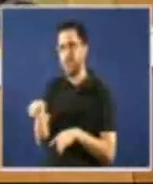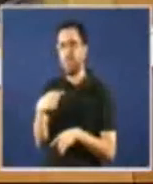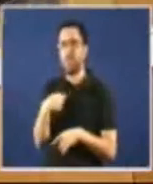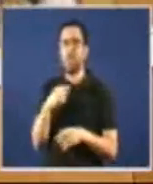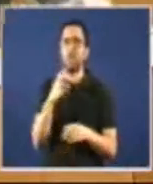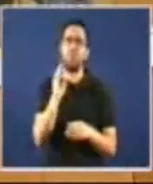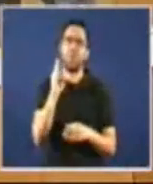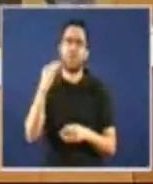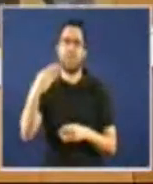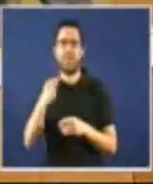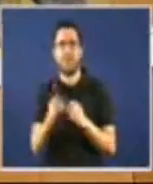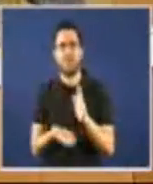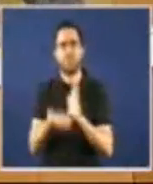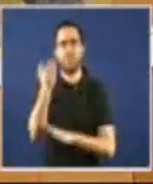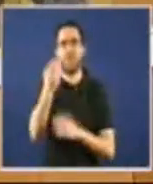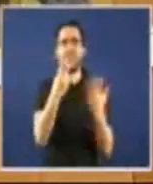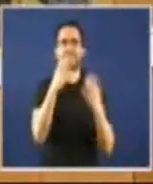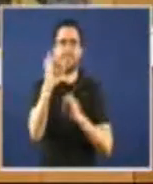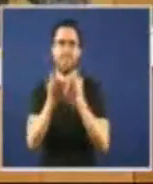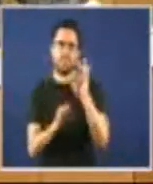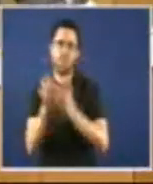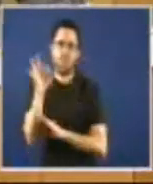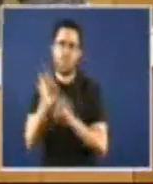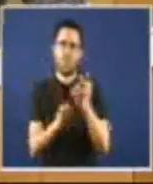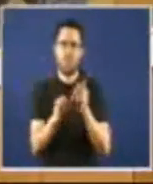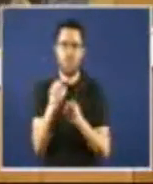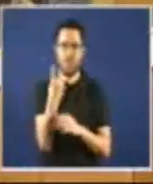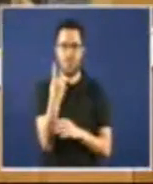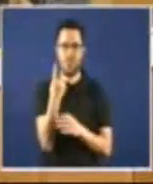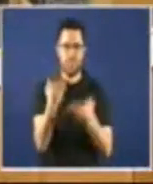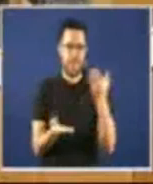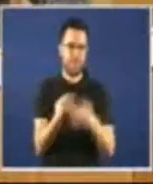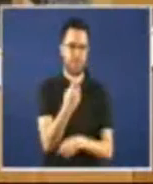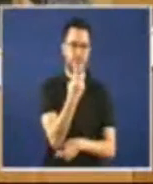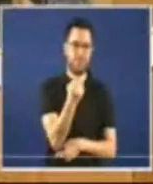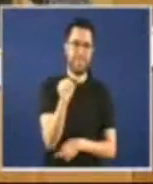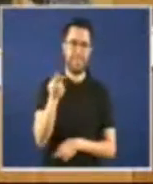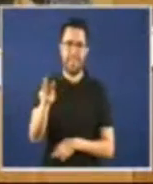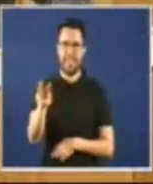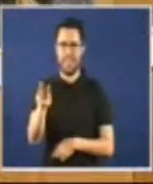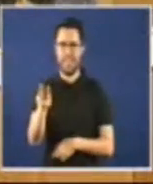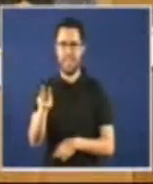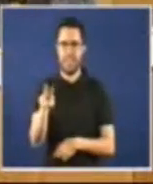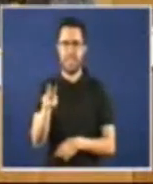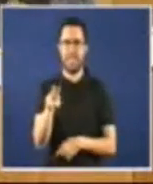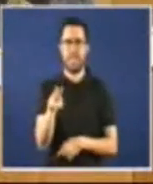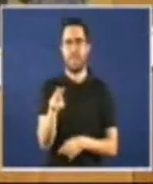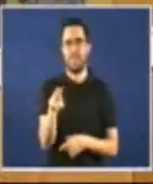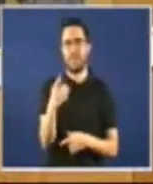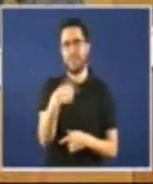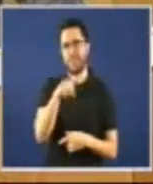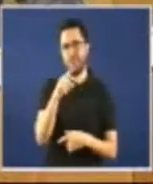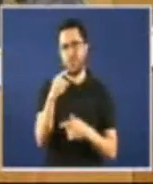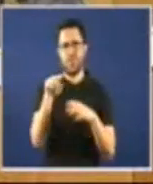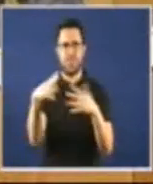.500 millóns como aumento do 70% sobre o 2013 as amortizacións como aumento do 110% sobre o